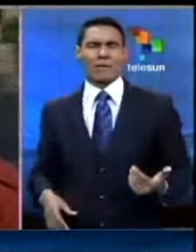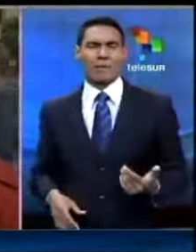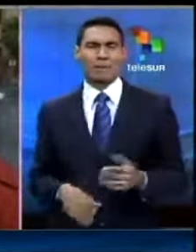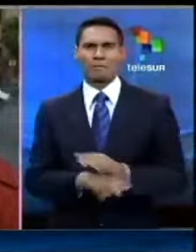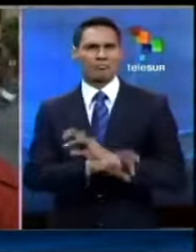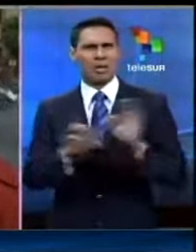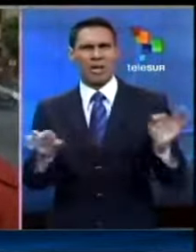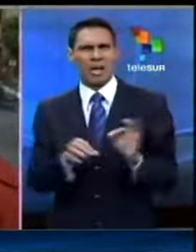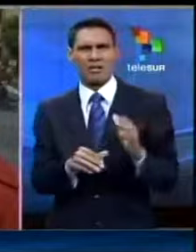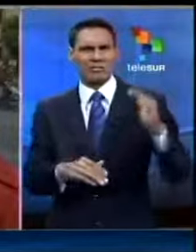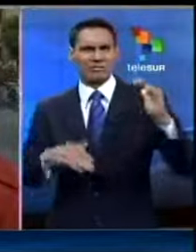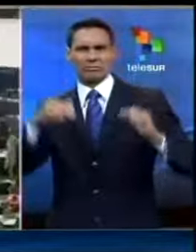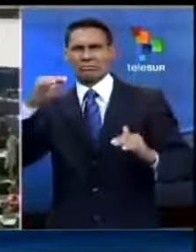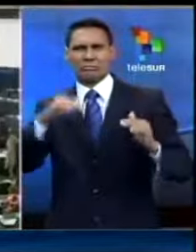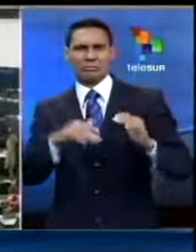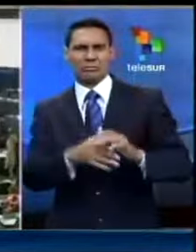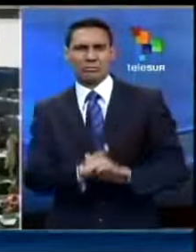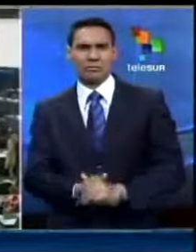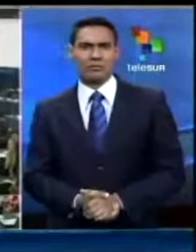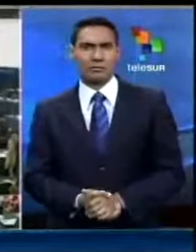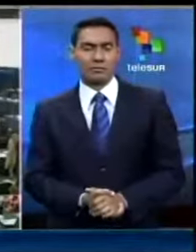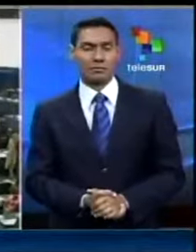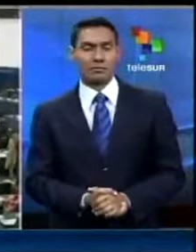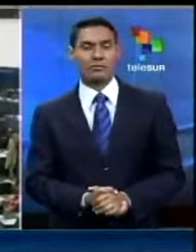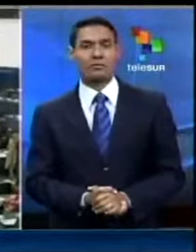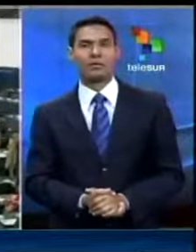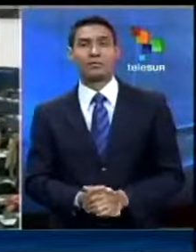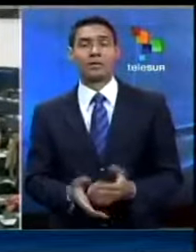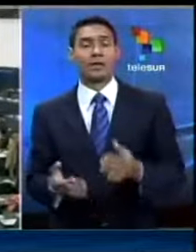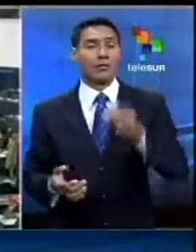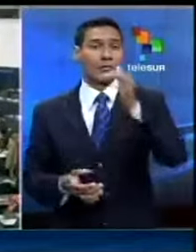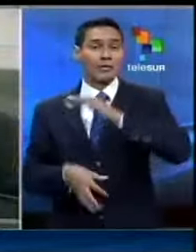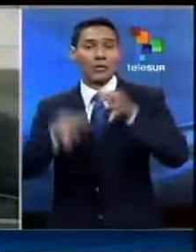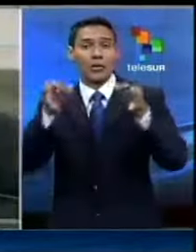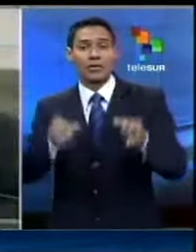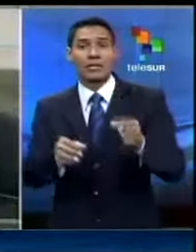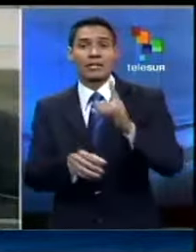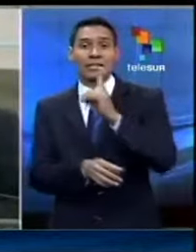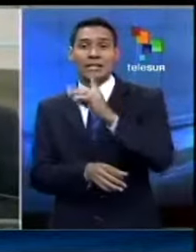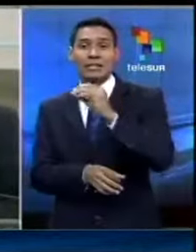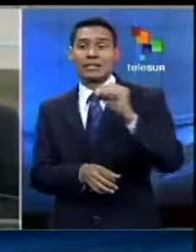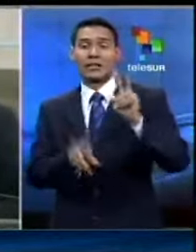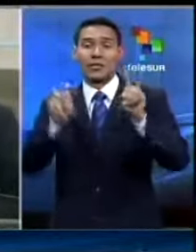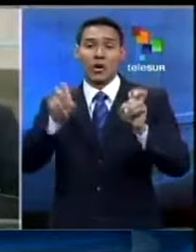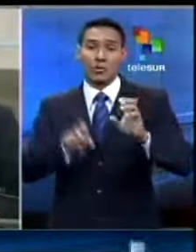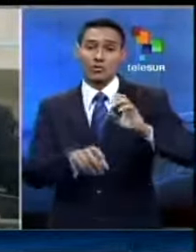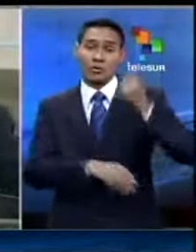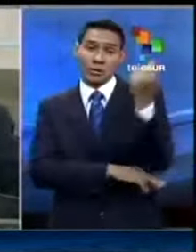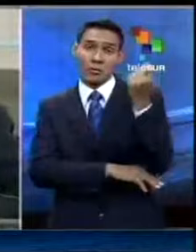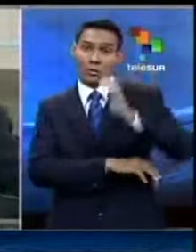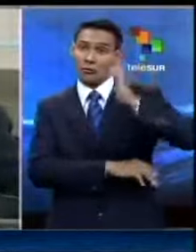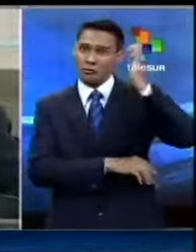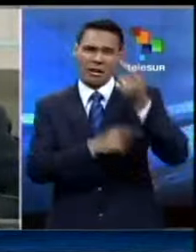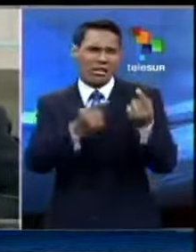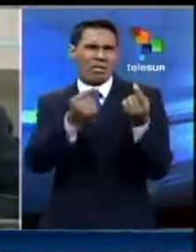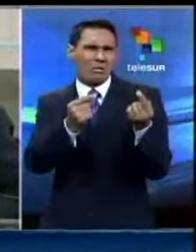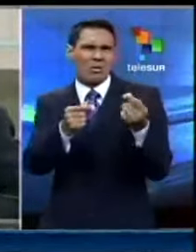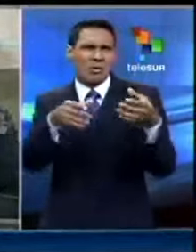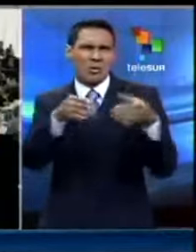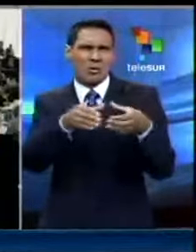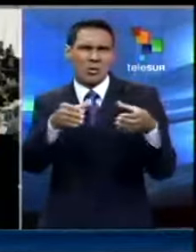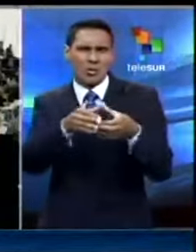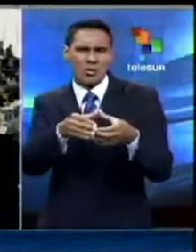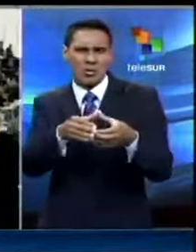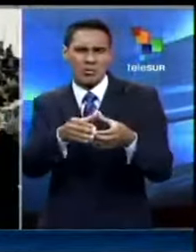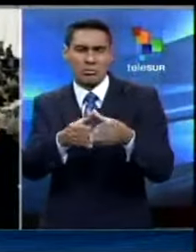y que haya una disolución de riqueza. Según estimaciones oficiales, al menos 100 nuevos eurodiputados no pertenecen a ninguno de los grupos de la